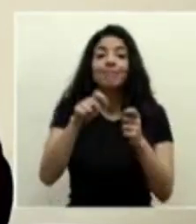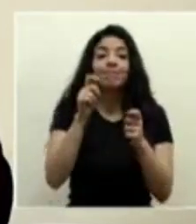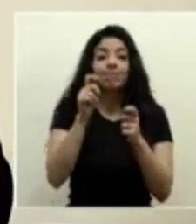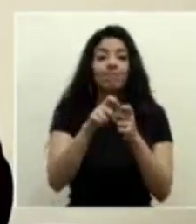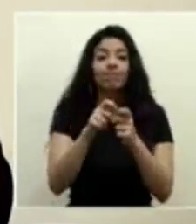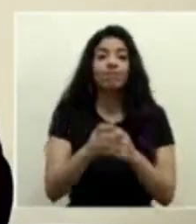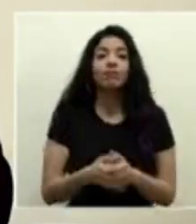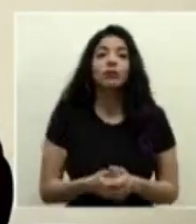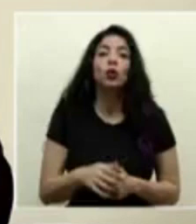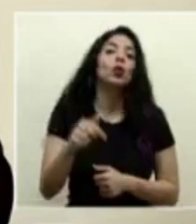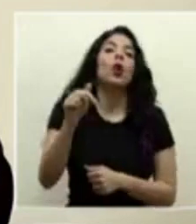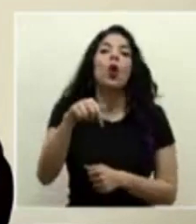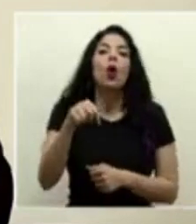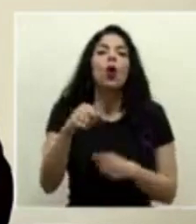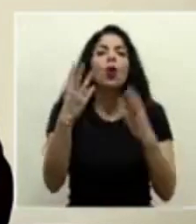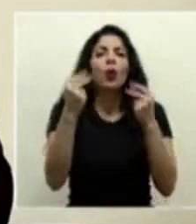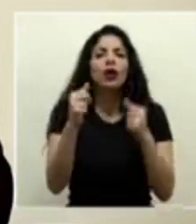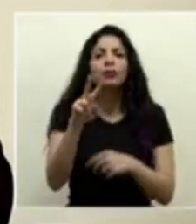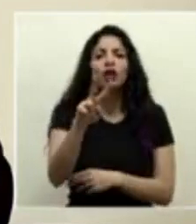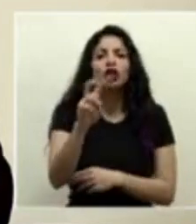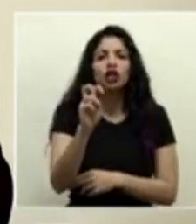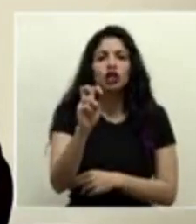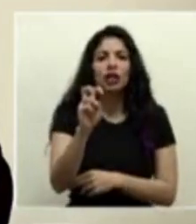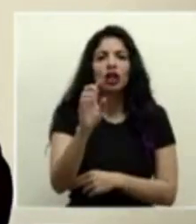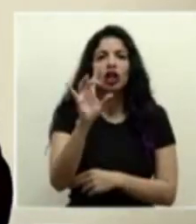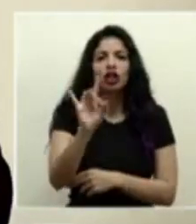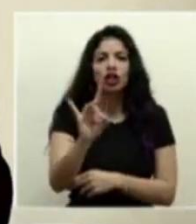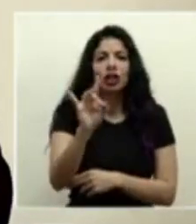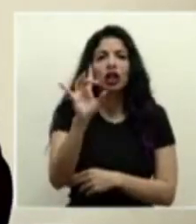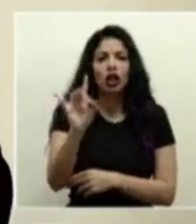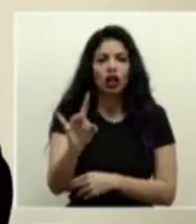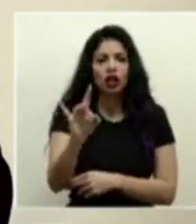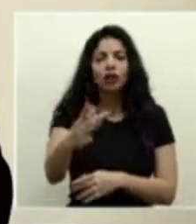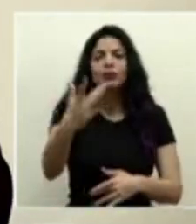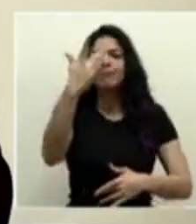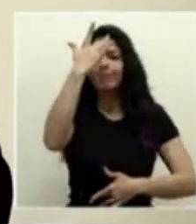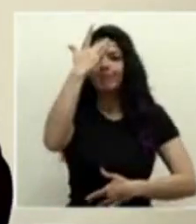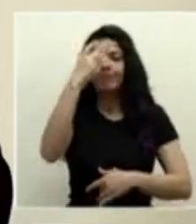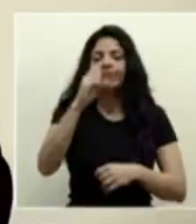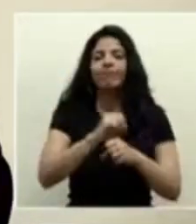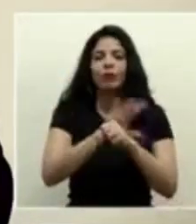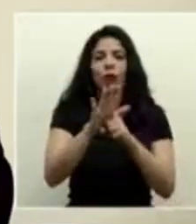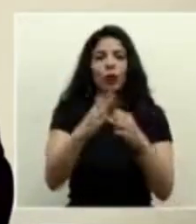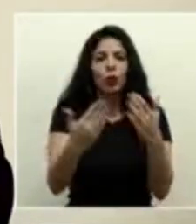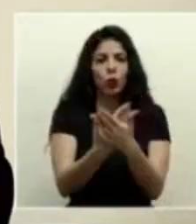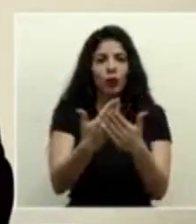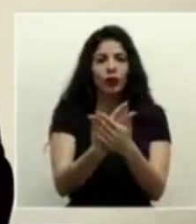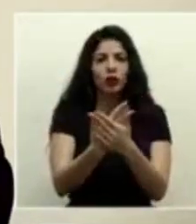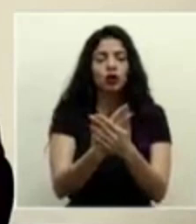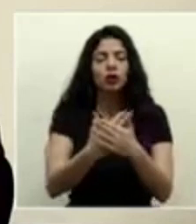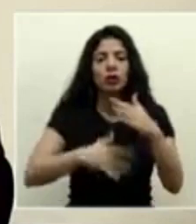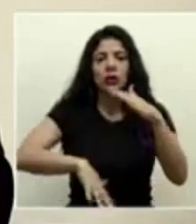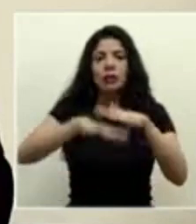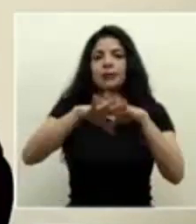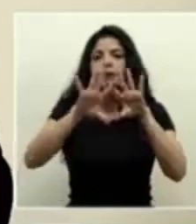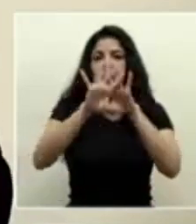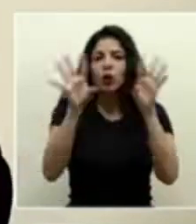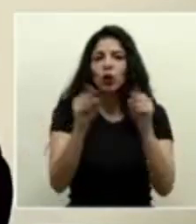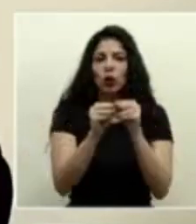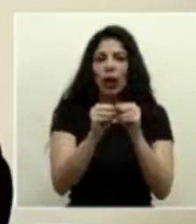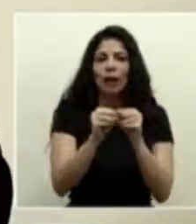Justamente el día de hoy se registran 288 casos nuevos de COVID-19. Alcanzamos un total